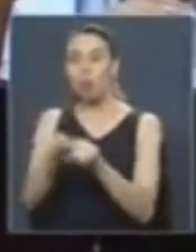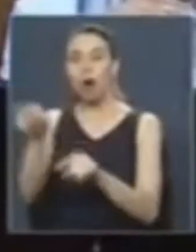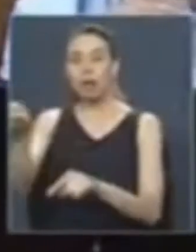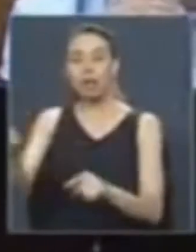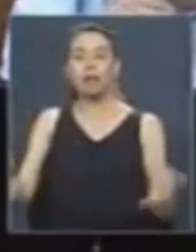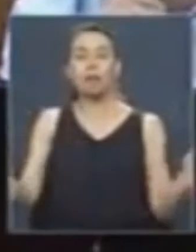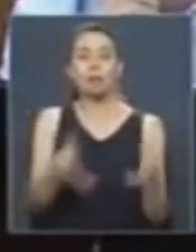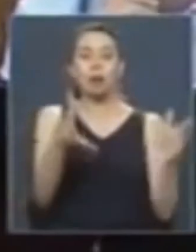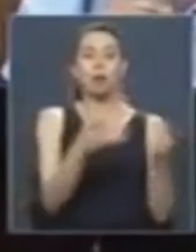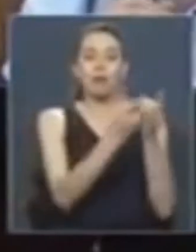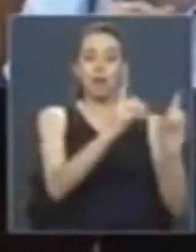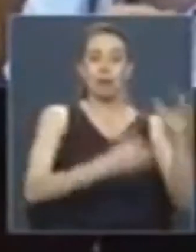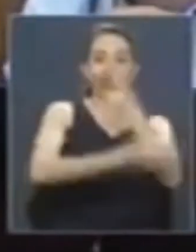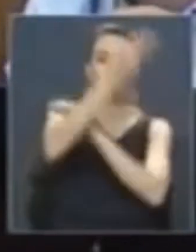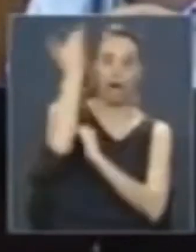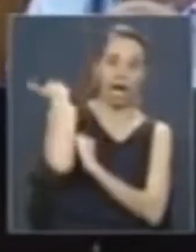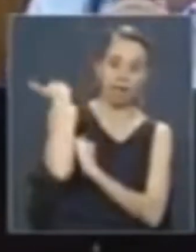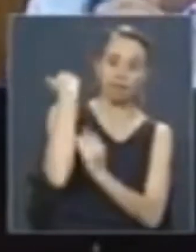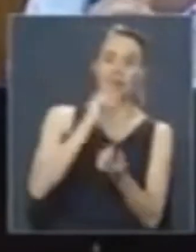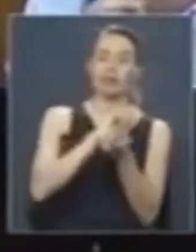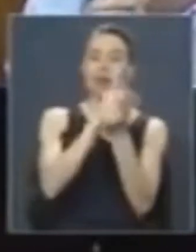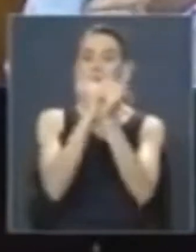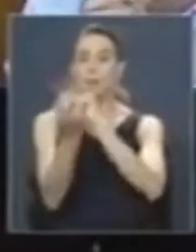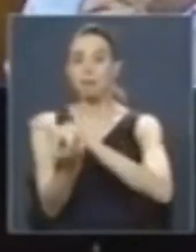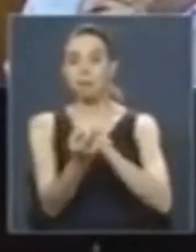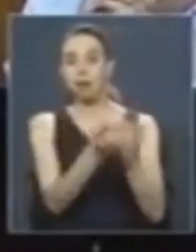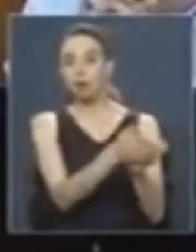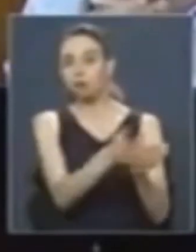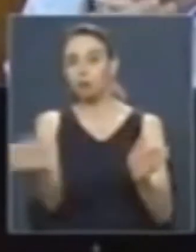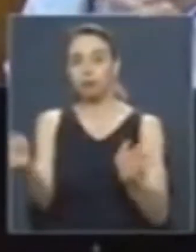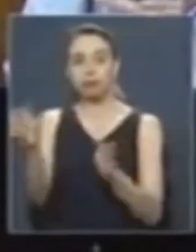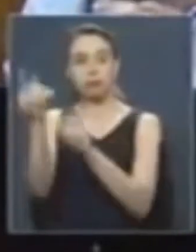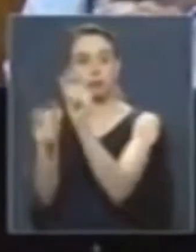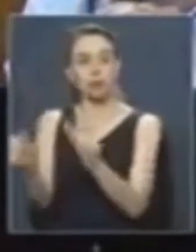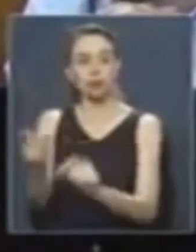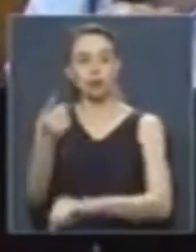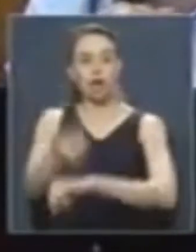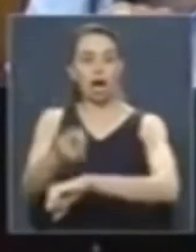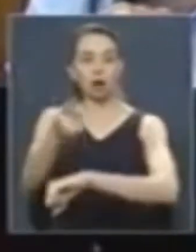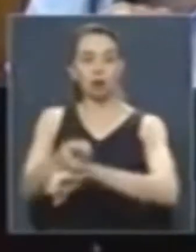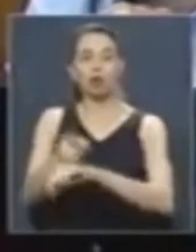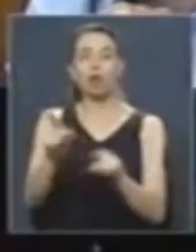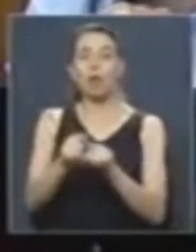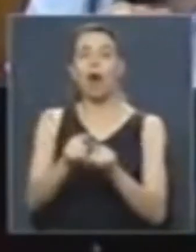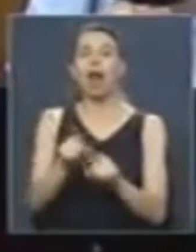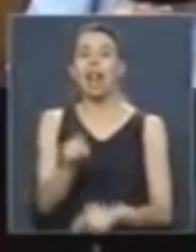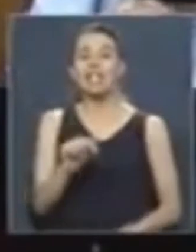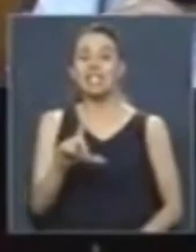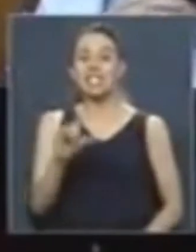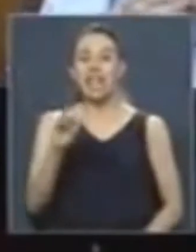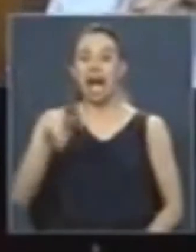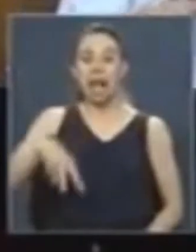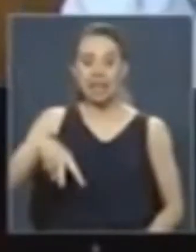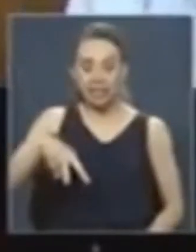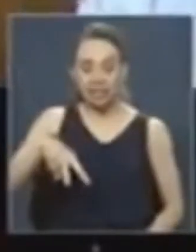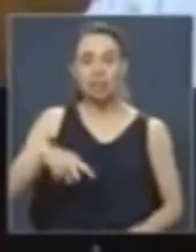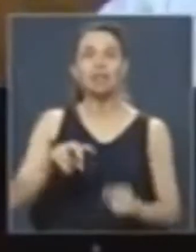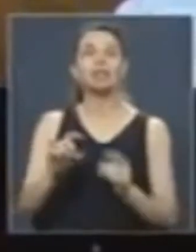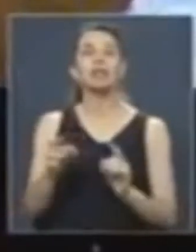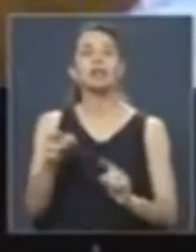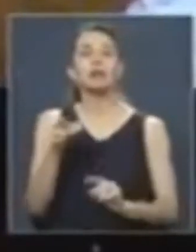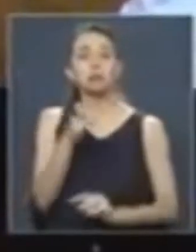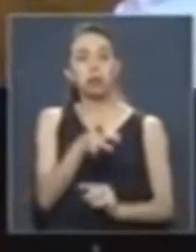promotor de la democracia mutó en el más radical de los autoritarios estalinistas. Como si contrariando la